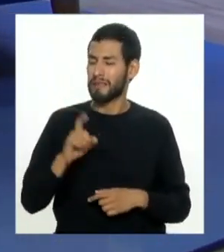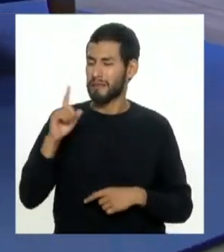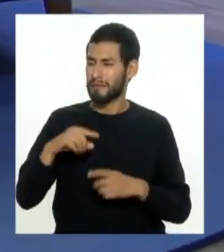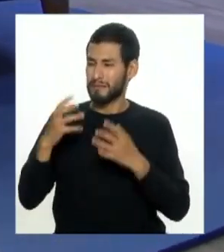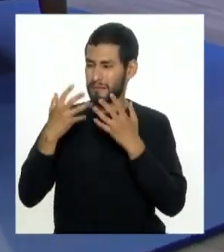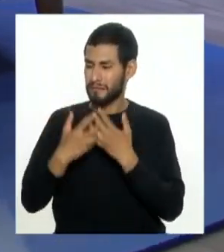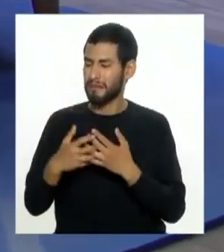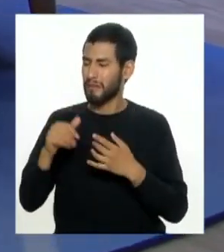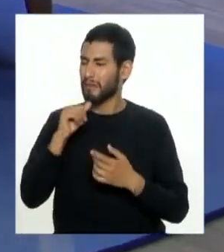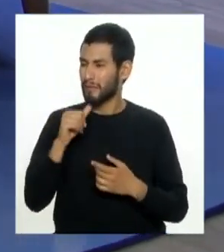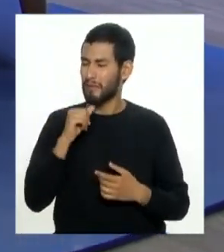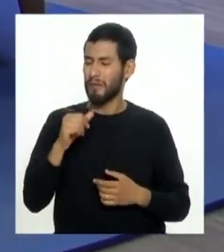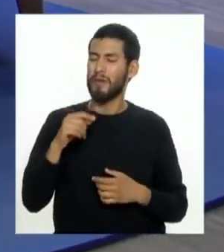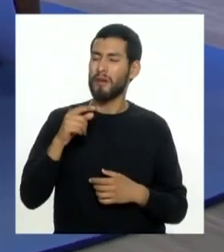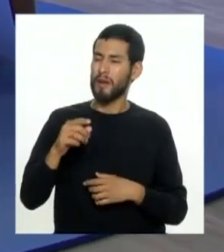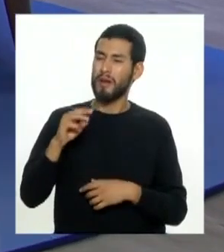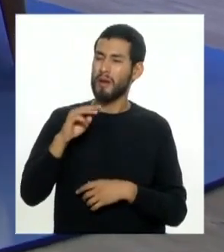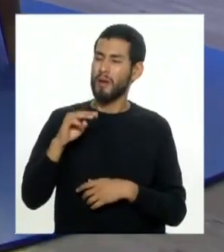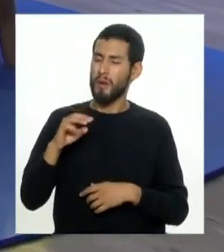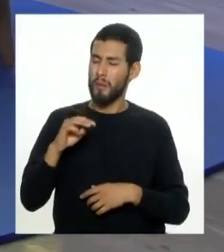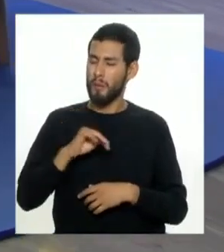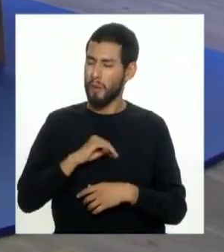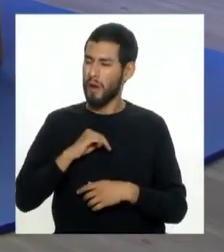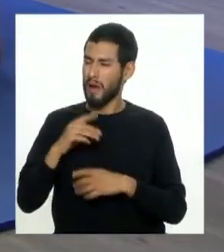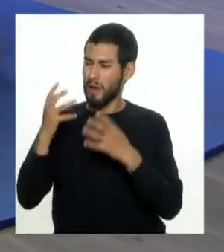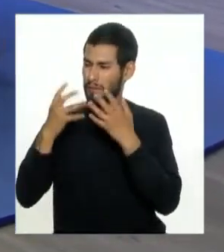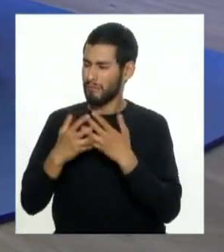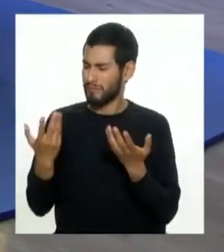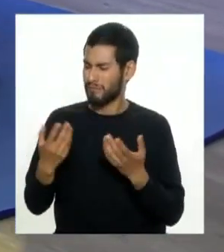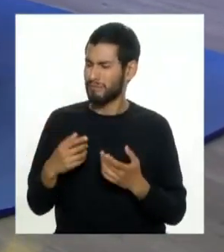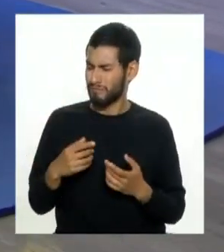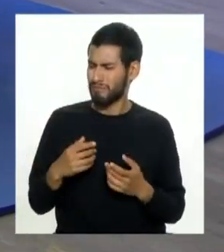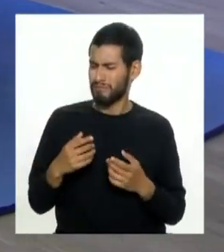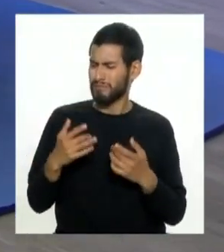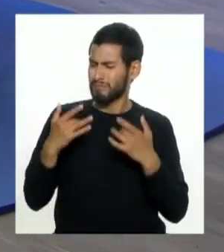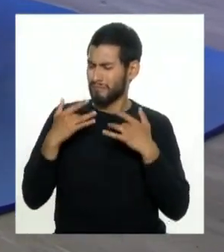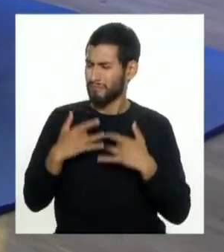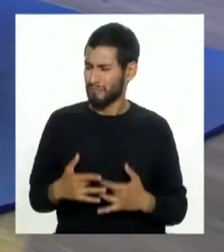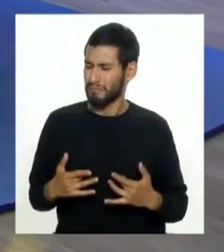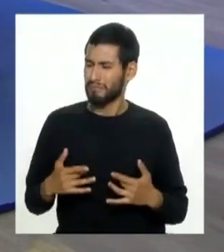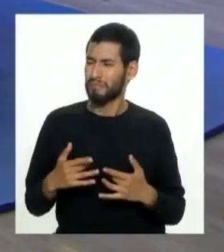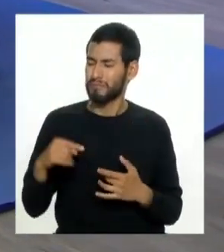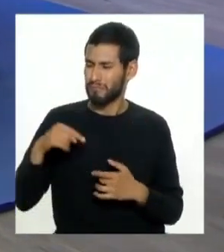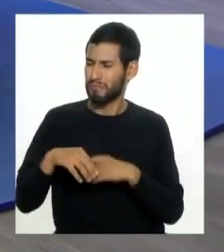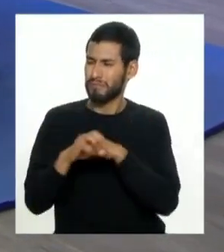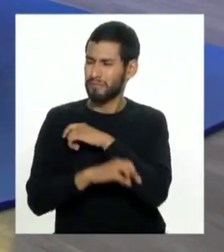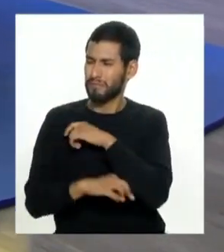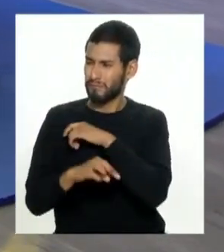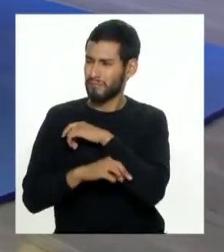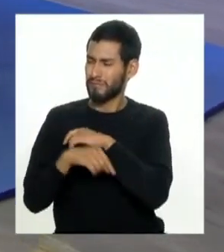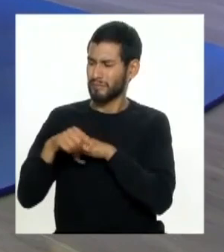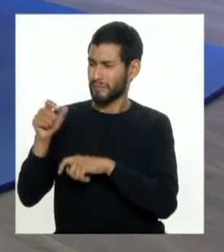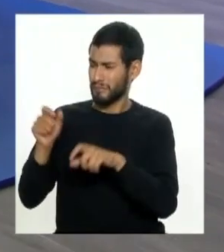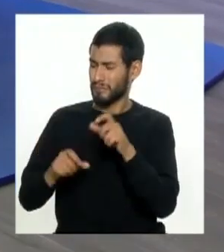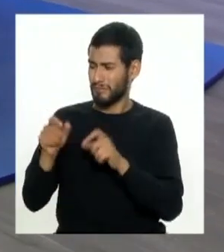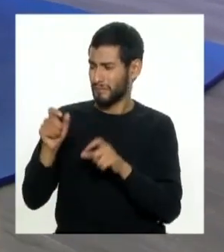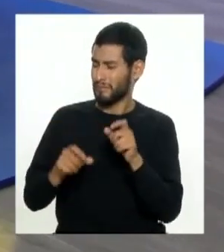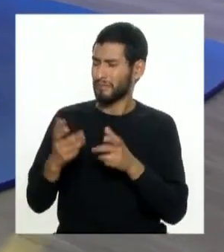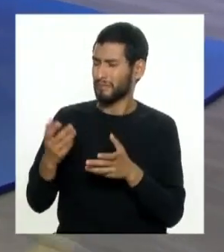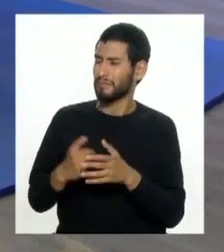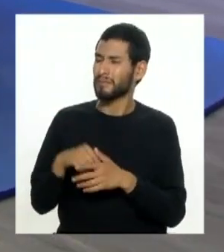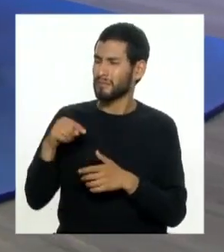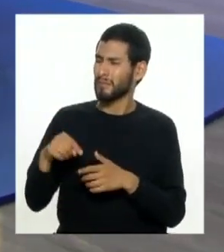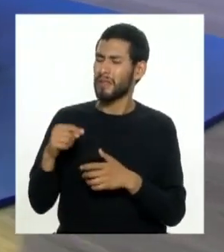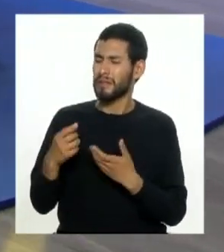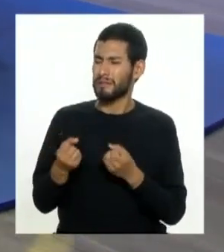empresas la falta de moral de las empresas es muy penoso que nuestro país que nuestra población tenga que